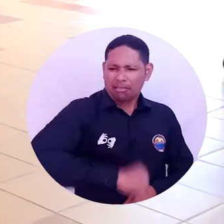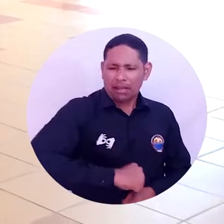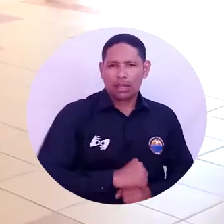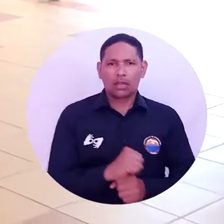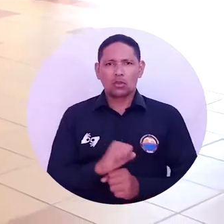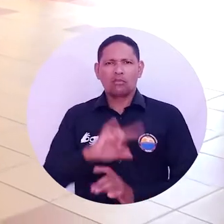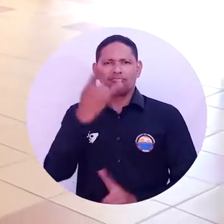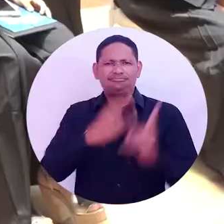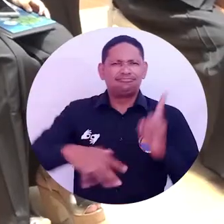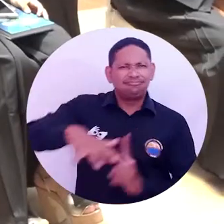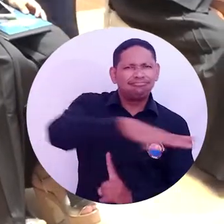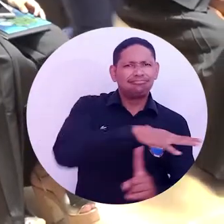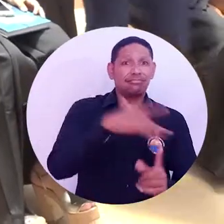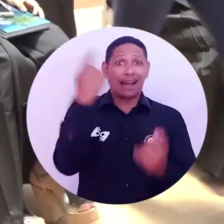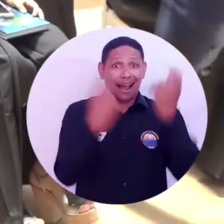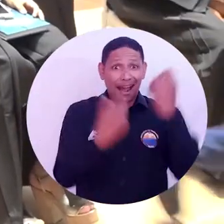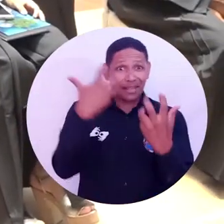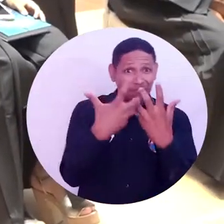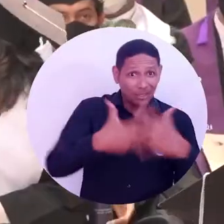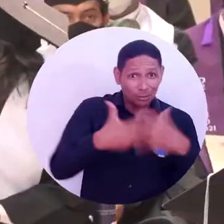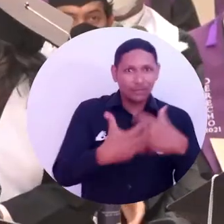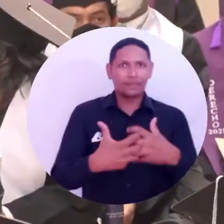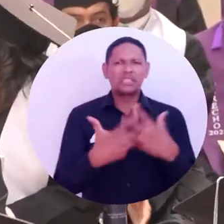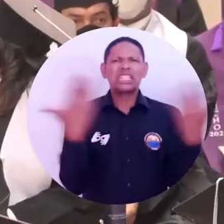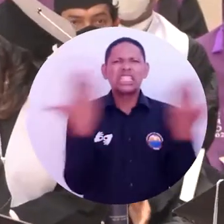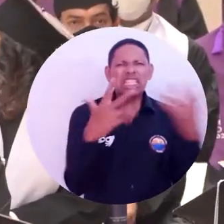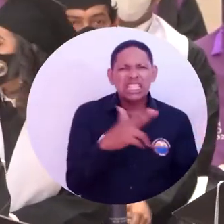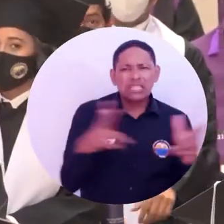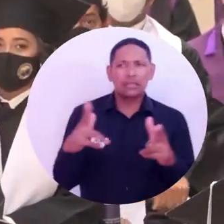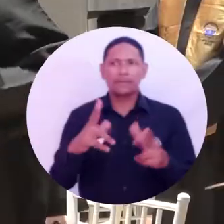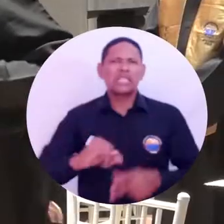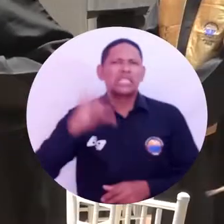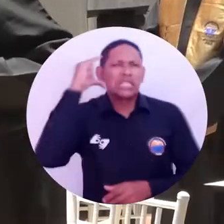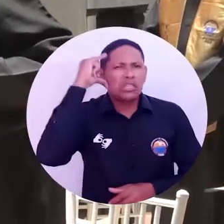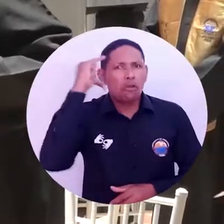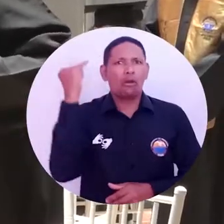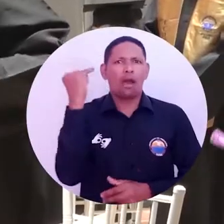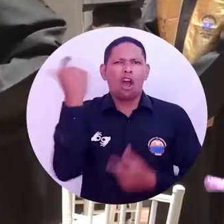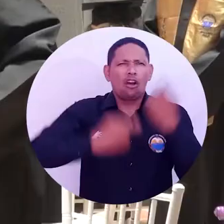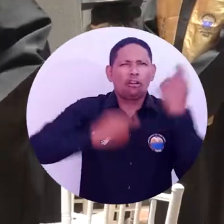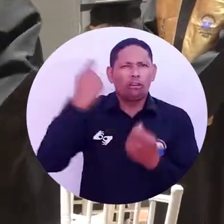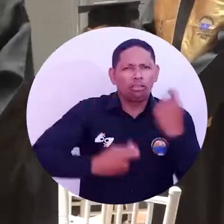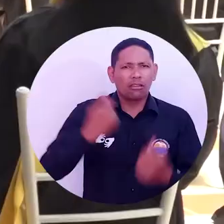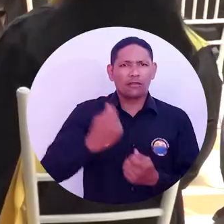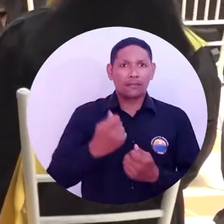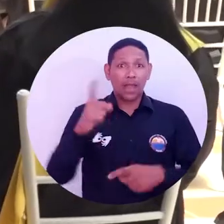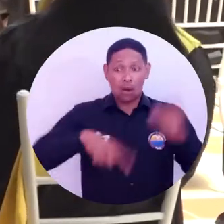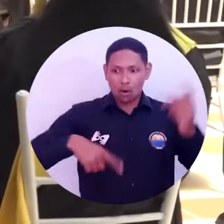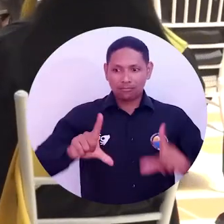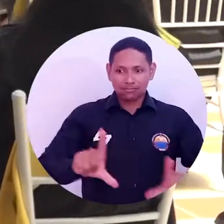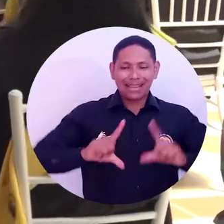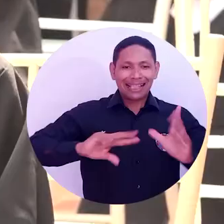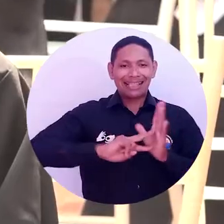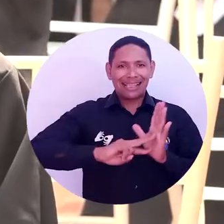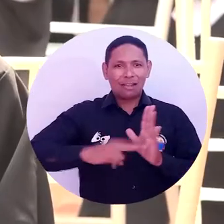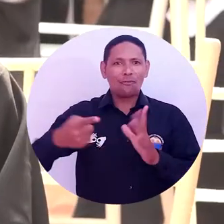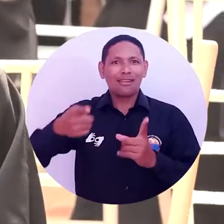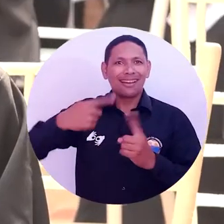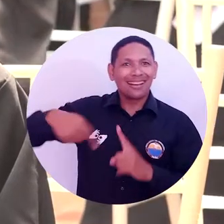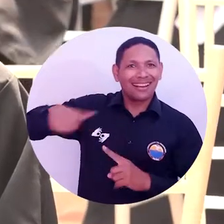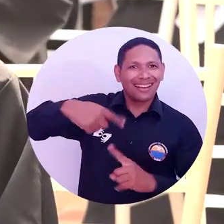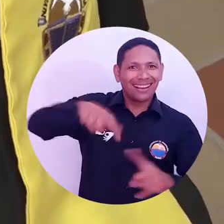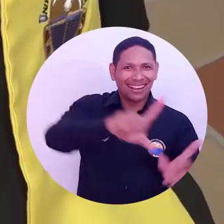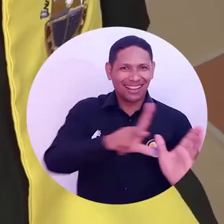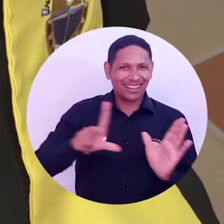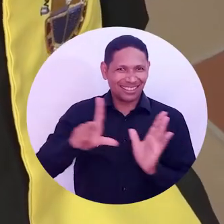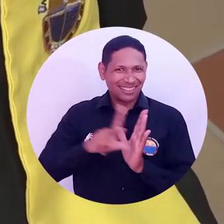ingeniería ambiental, administración de empresas, cine y audiovisuales, psicología, contaduría, así como graduados de la tecnología en gestión